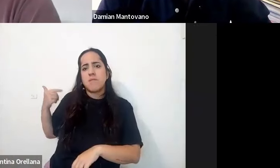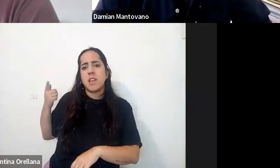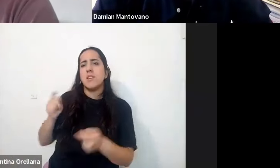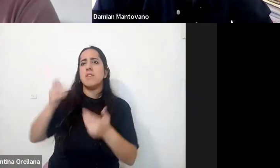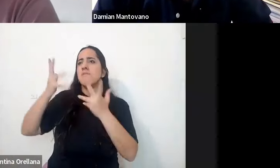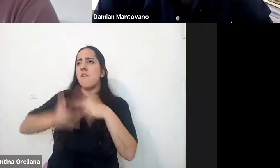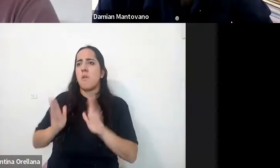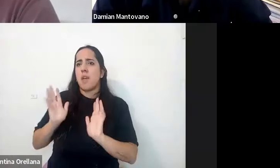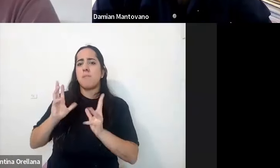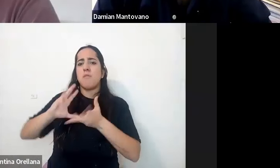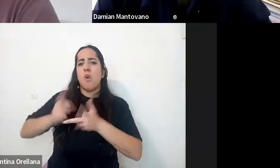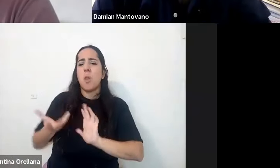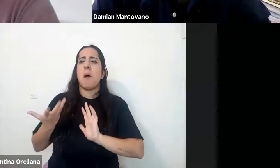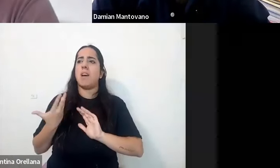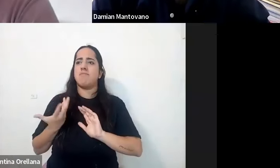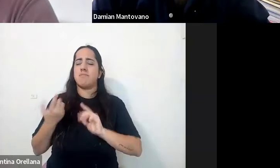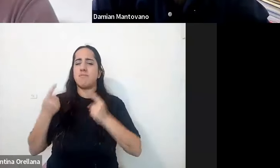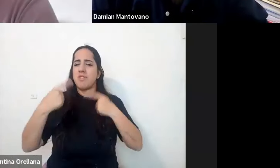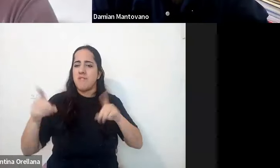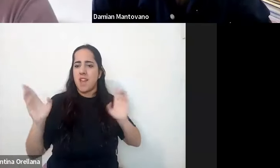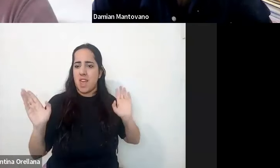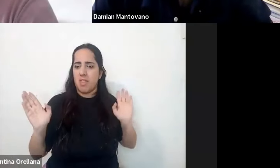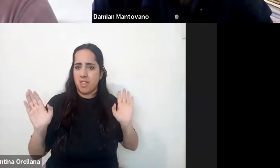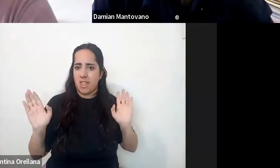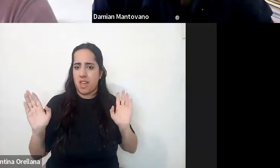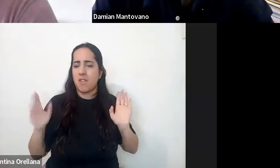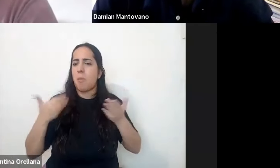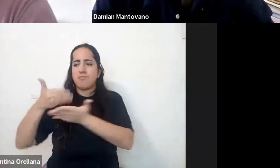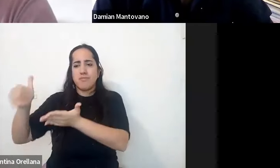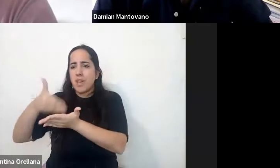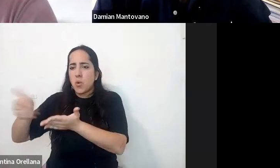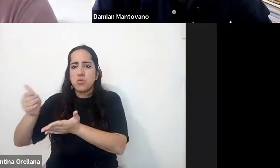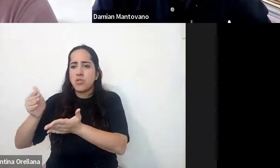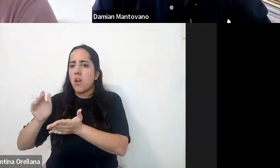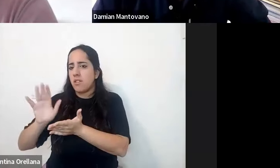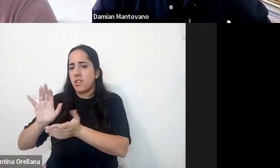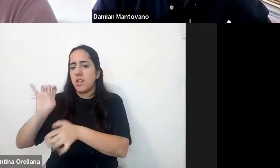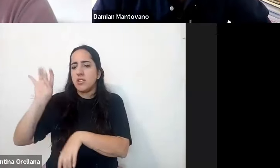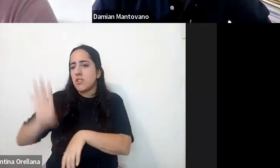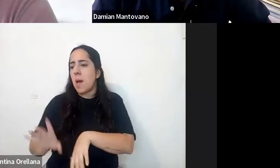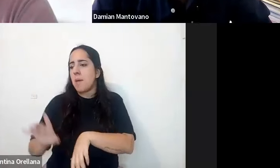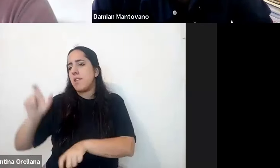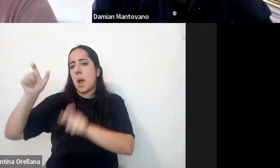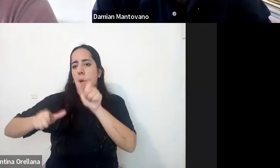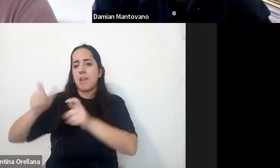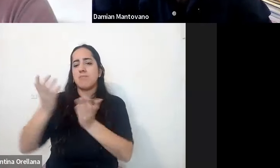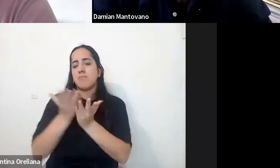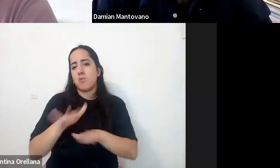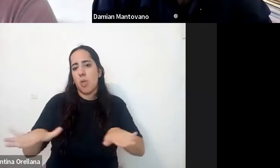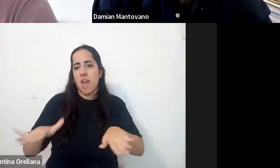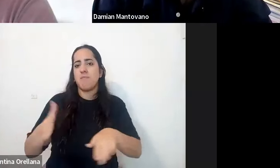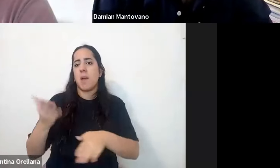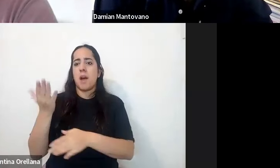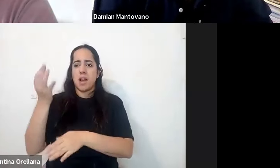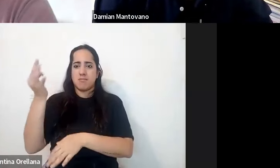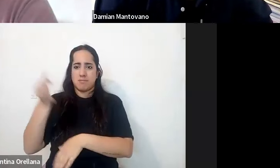paralelo ¿sí? o en un sistema de exclusión únicamente para estudiantes con discapacidad que era la educación especial bajo